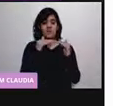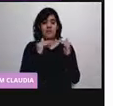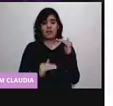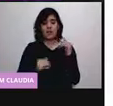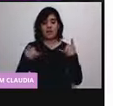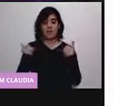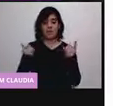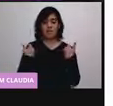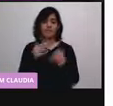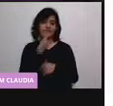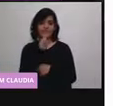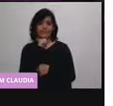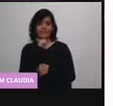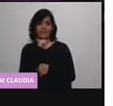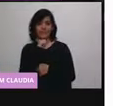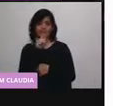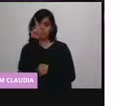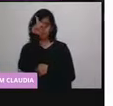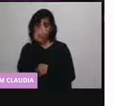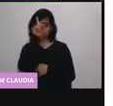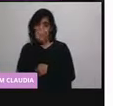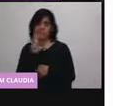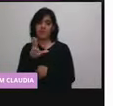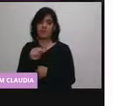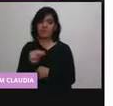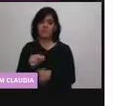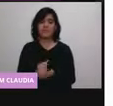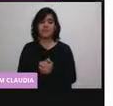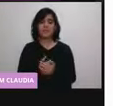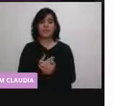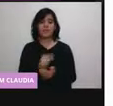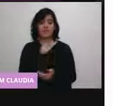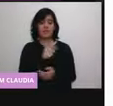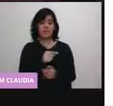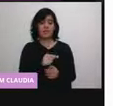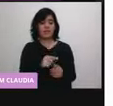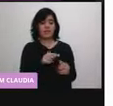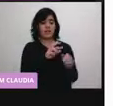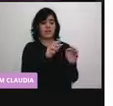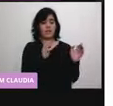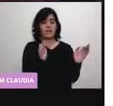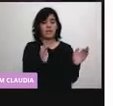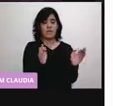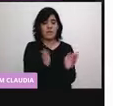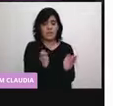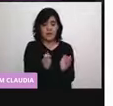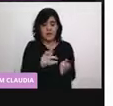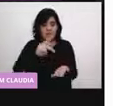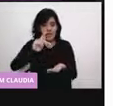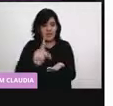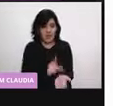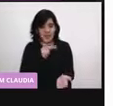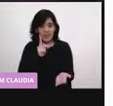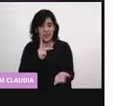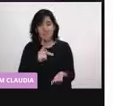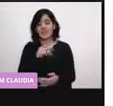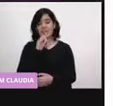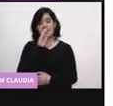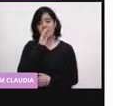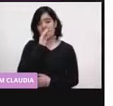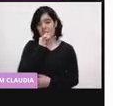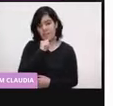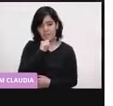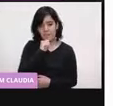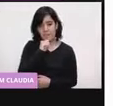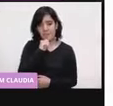Después que esta vacuna se descongela, no se puede volver a congelar ni se puede poner de más dos a